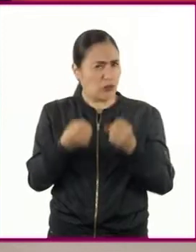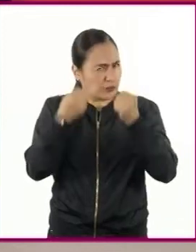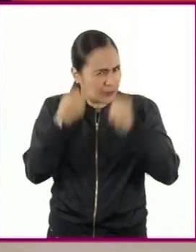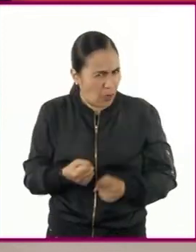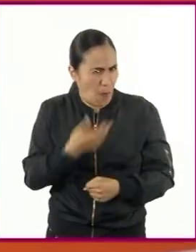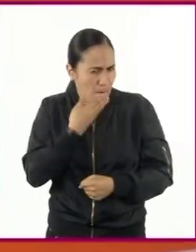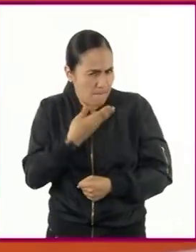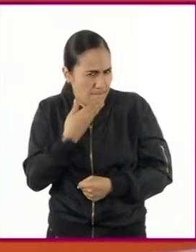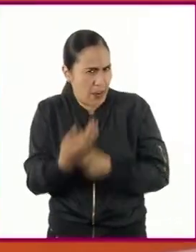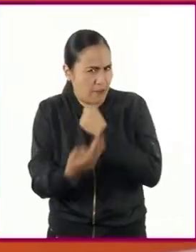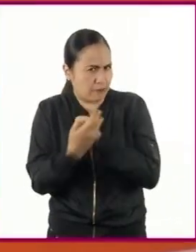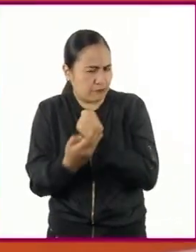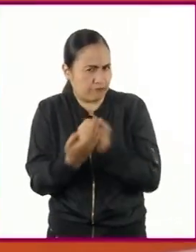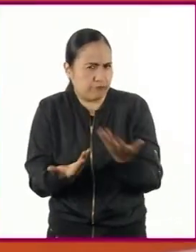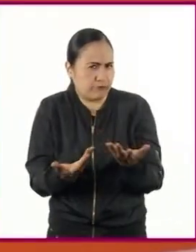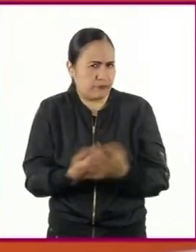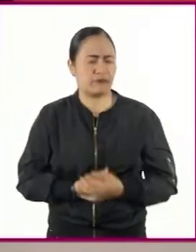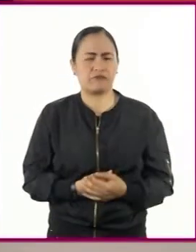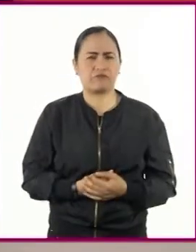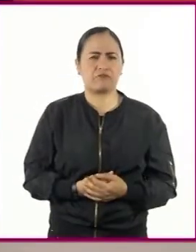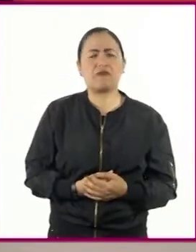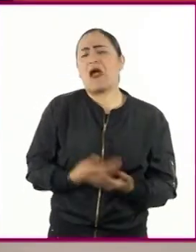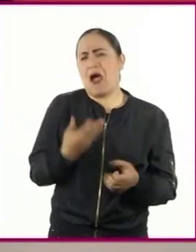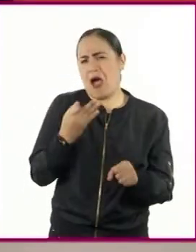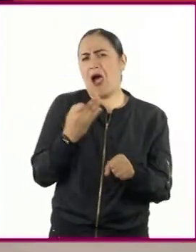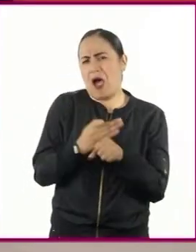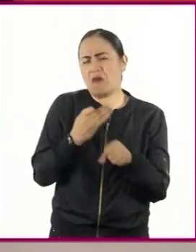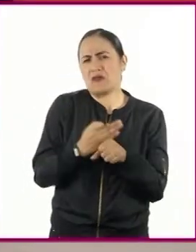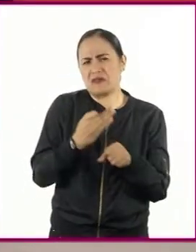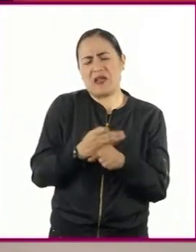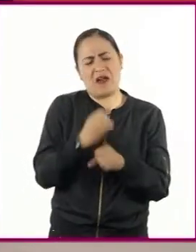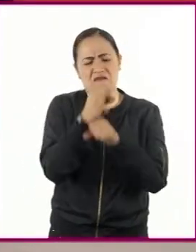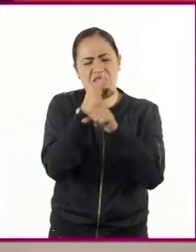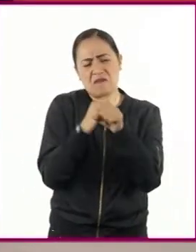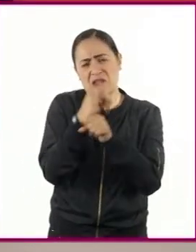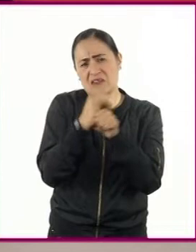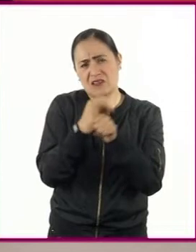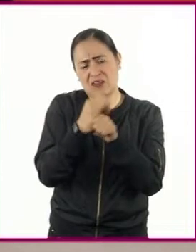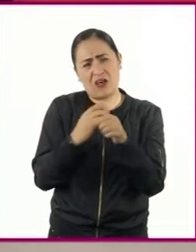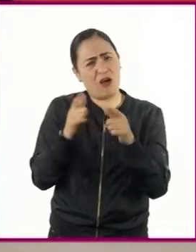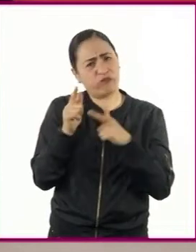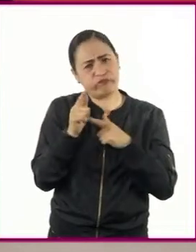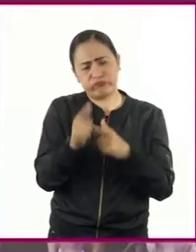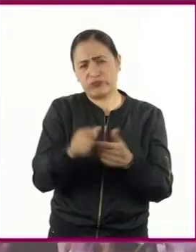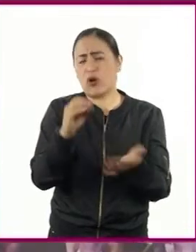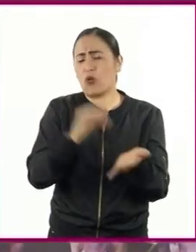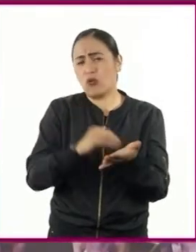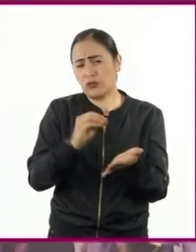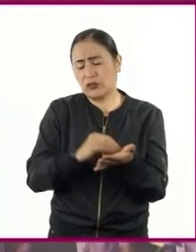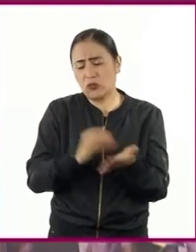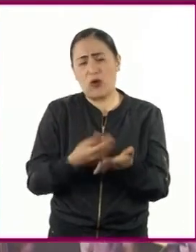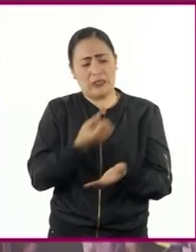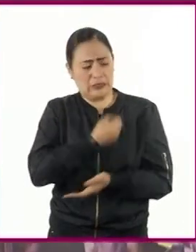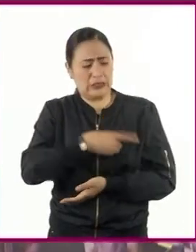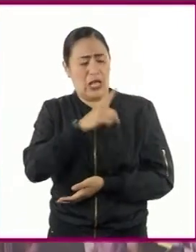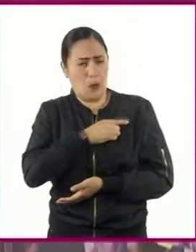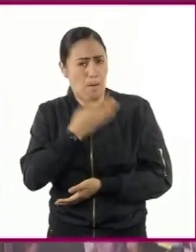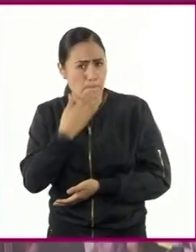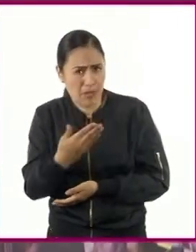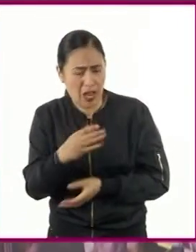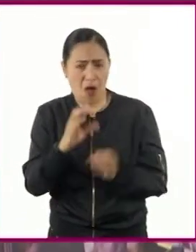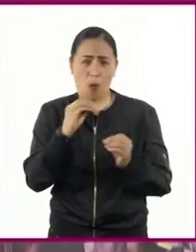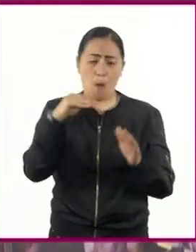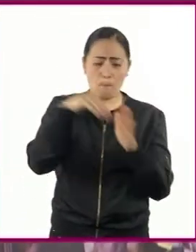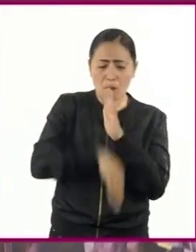realizando investigaciones para saber más sobre las repercusiones en la salud. Sin embargo, hasta el